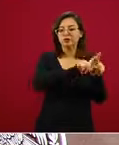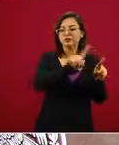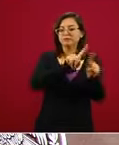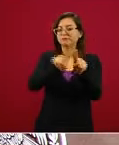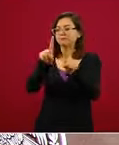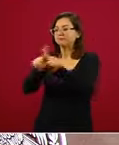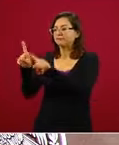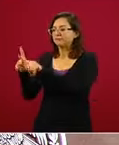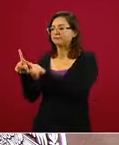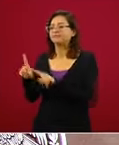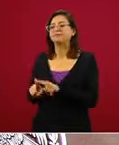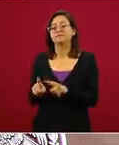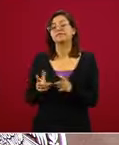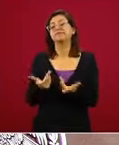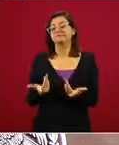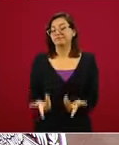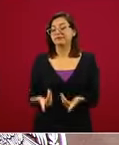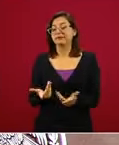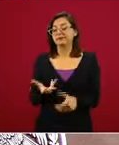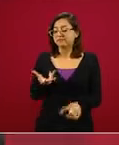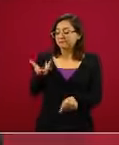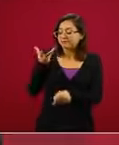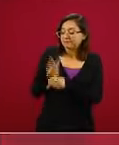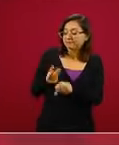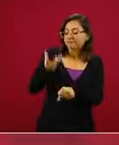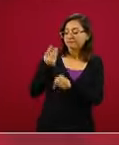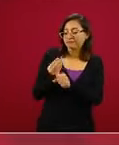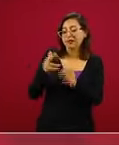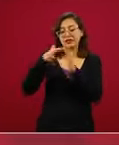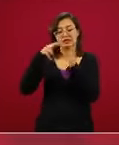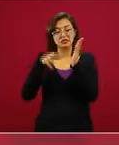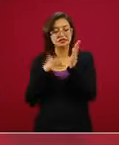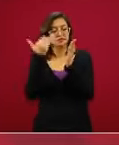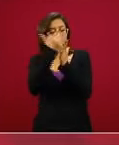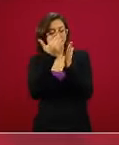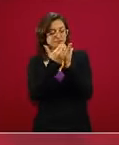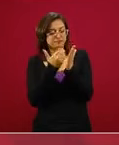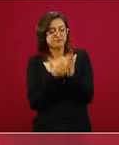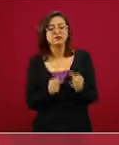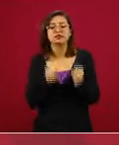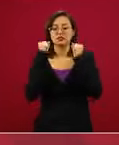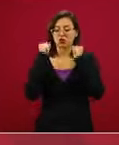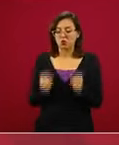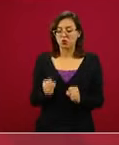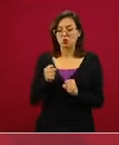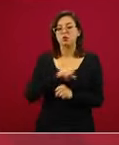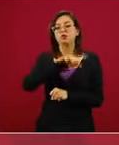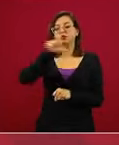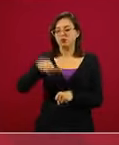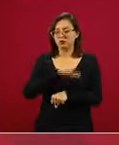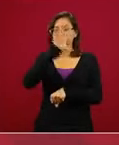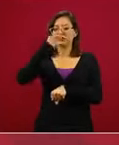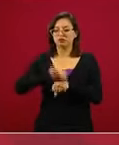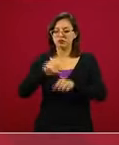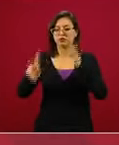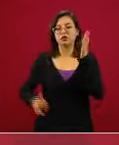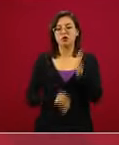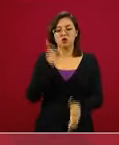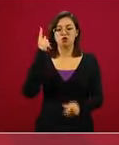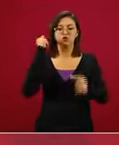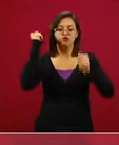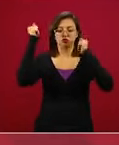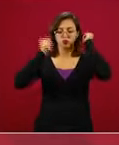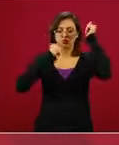seguramente va a requerir de protocolos particulares y especiales que permitan entonces ese retorno y regreso